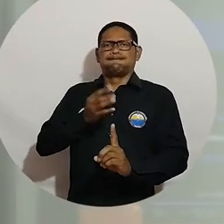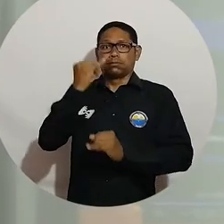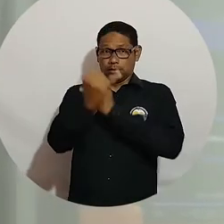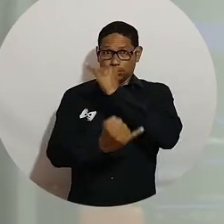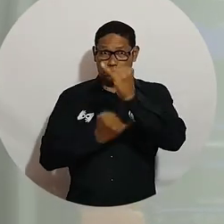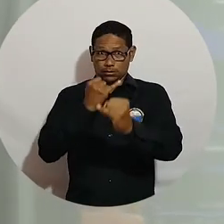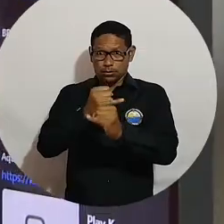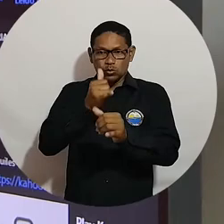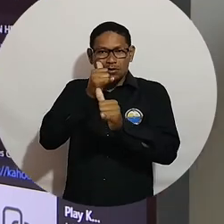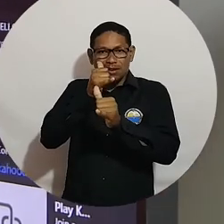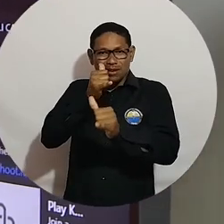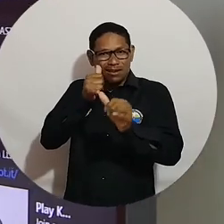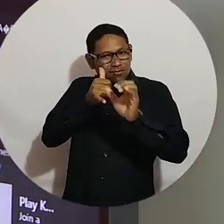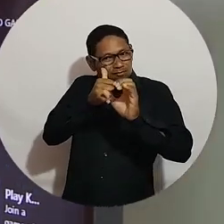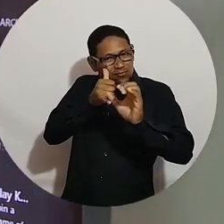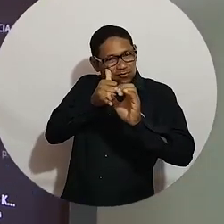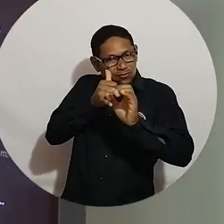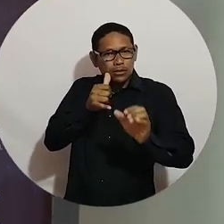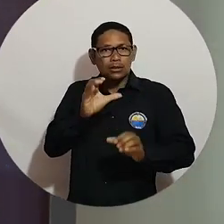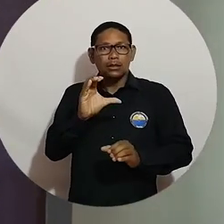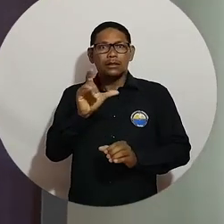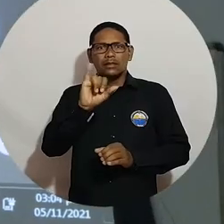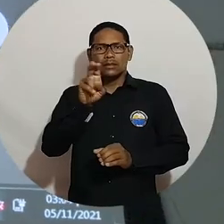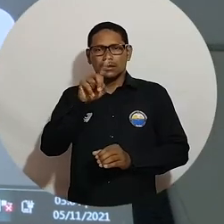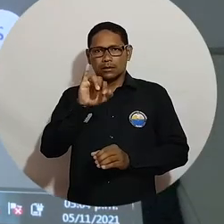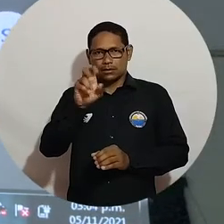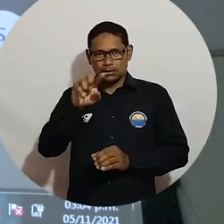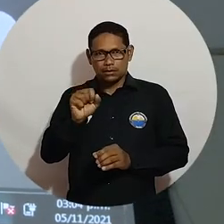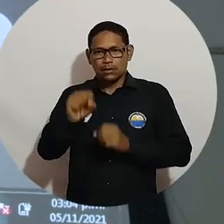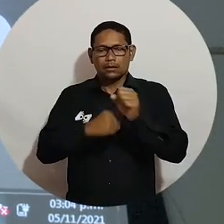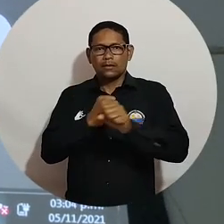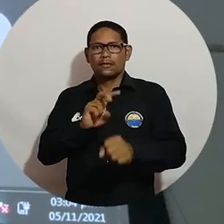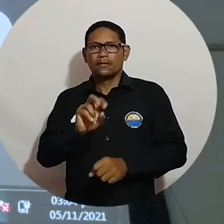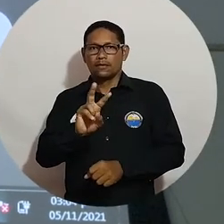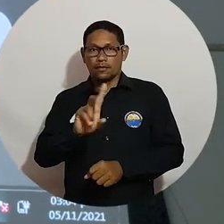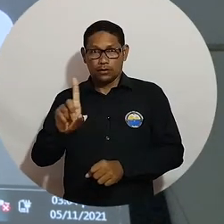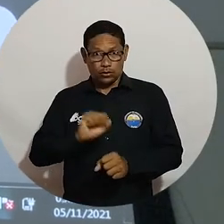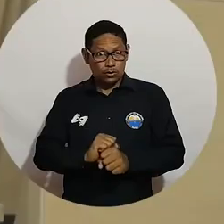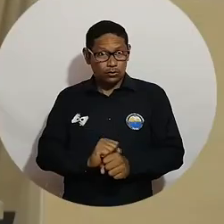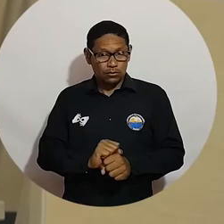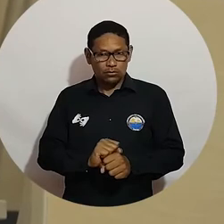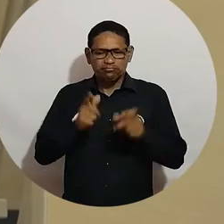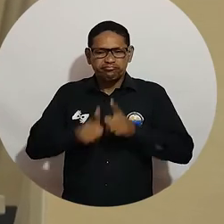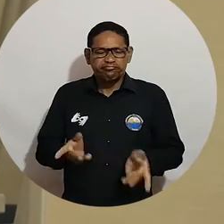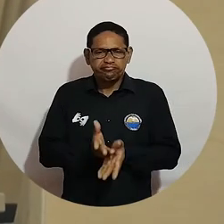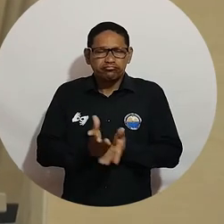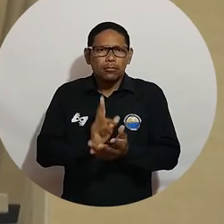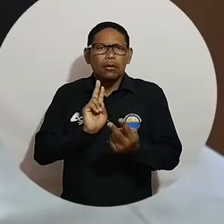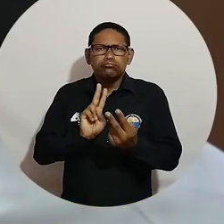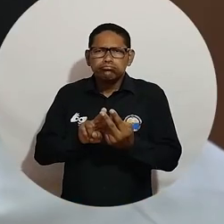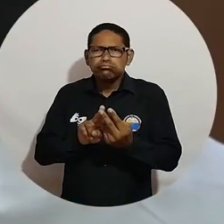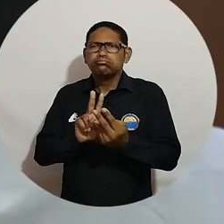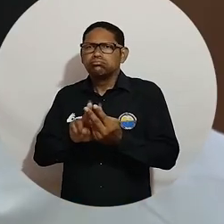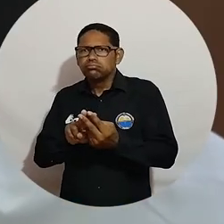Conferencia Internacional en Ingeniería de Sistemas Sincis and Engineering Fair 2021, espacio que permitió a los estudiantes